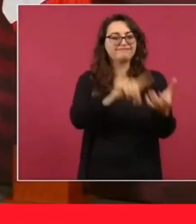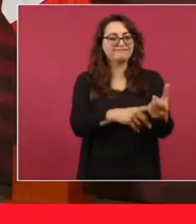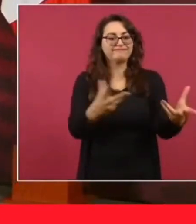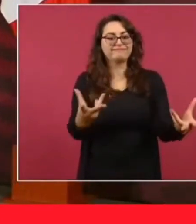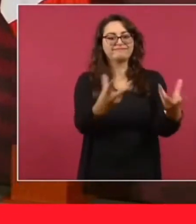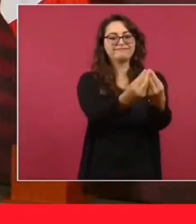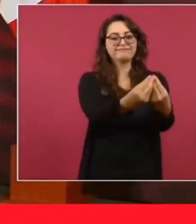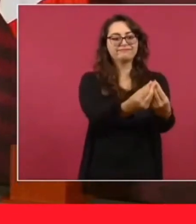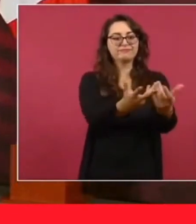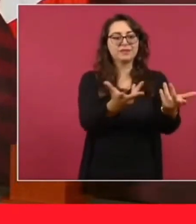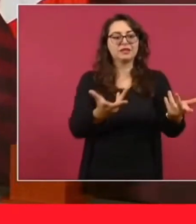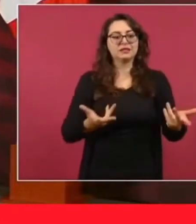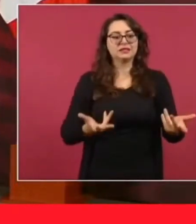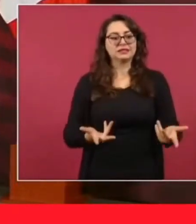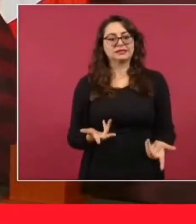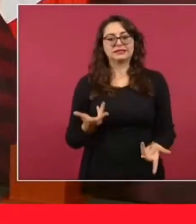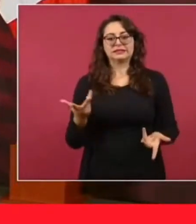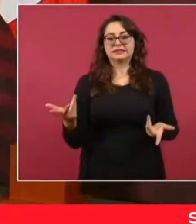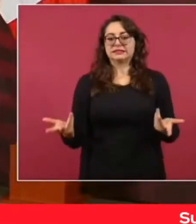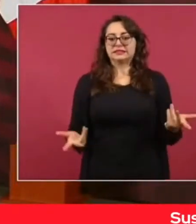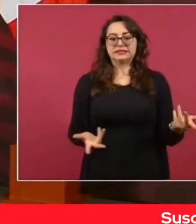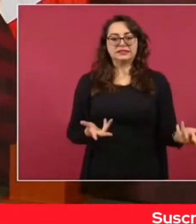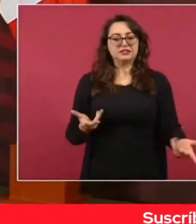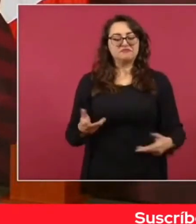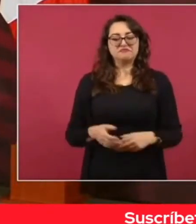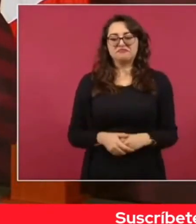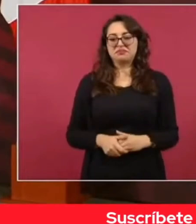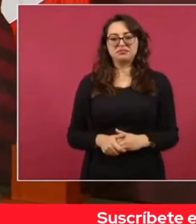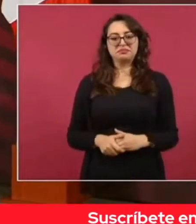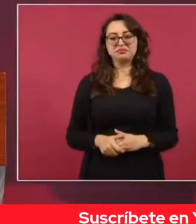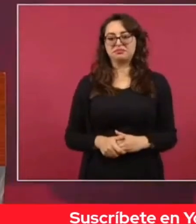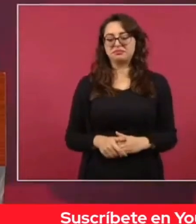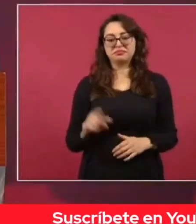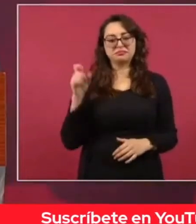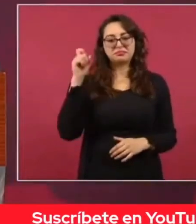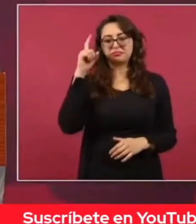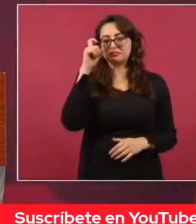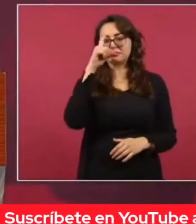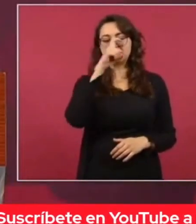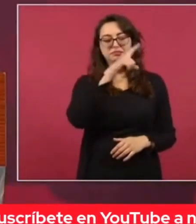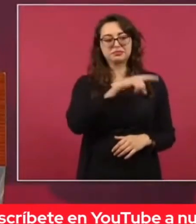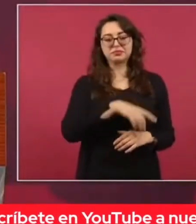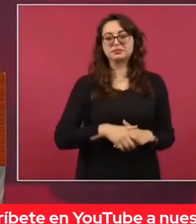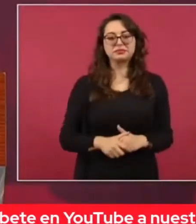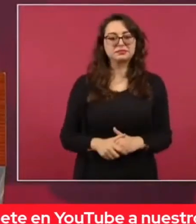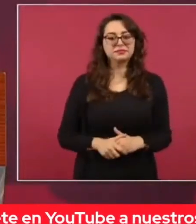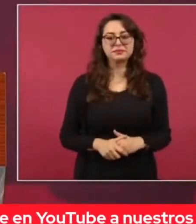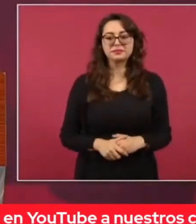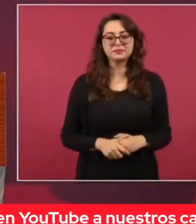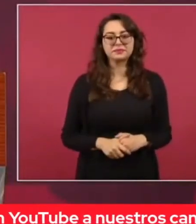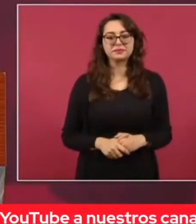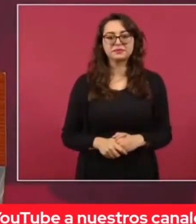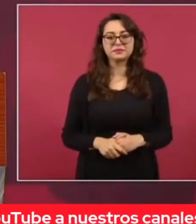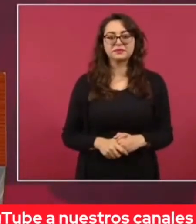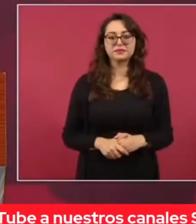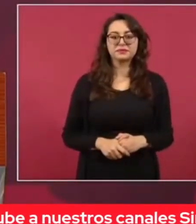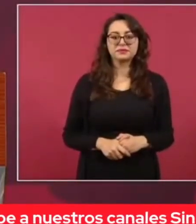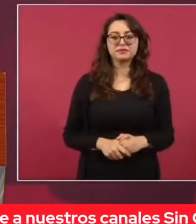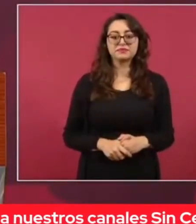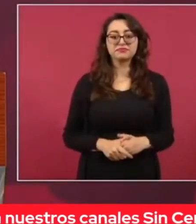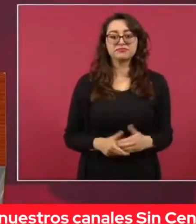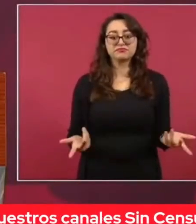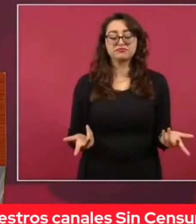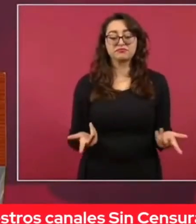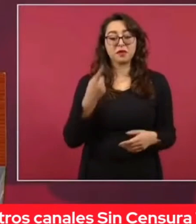al grado que ayer me llegó una información